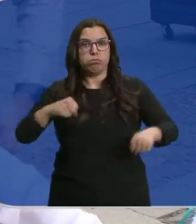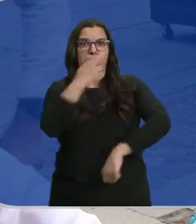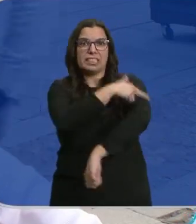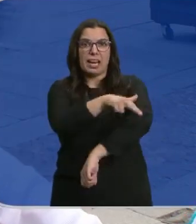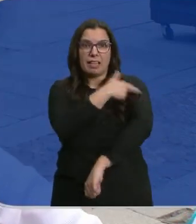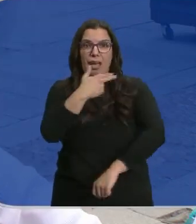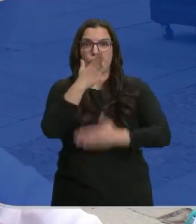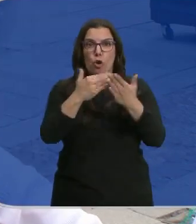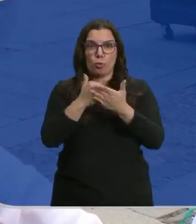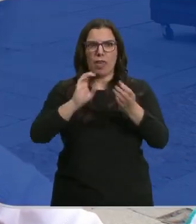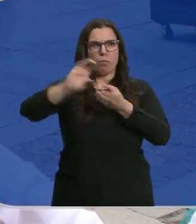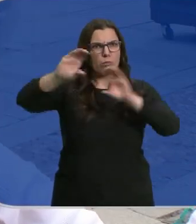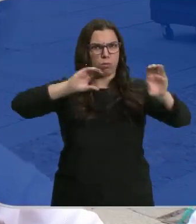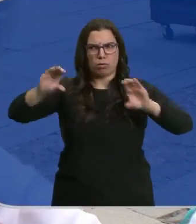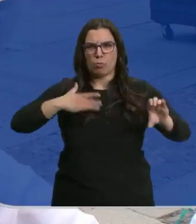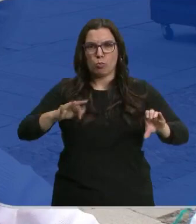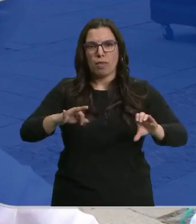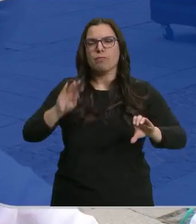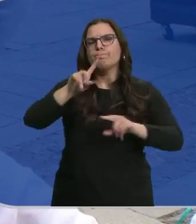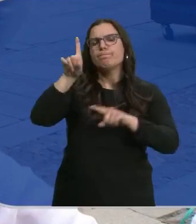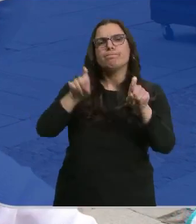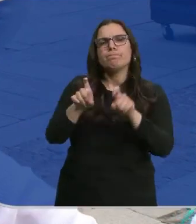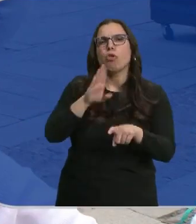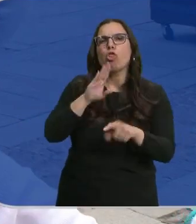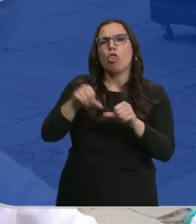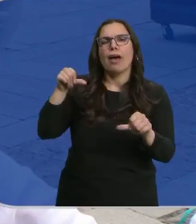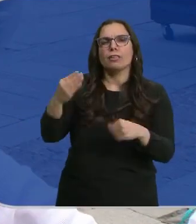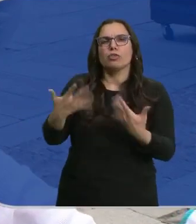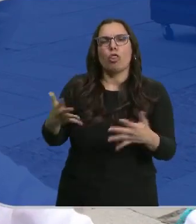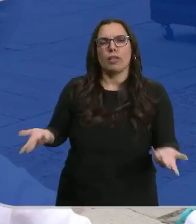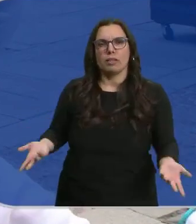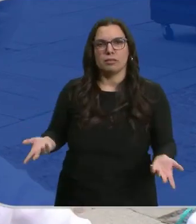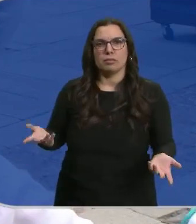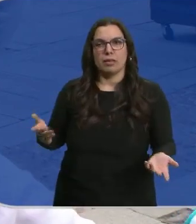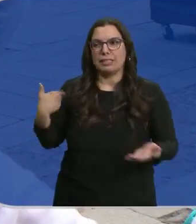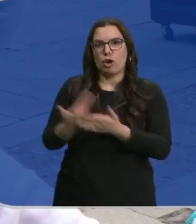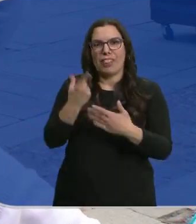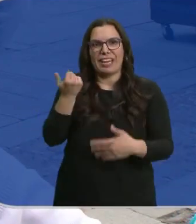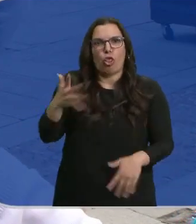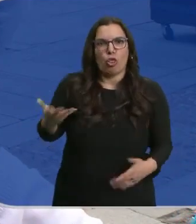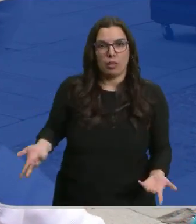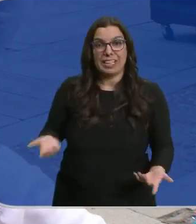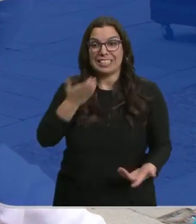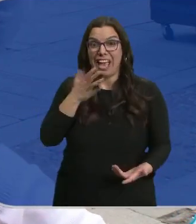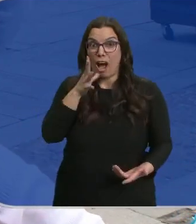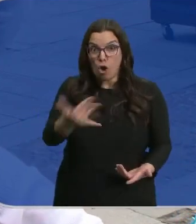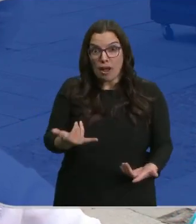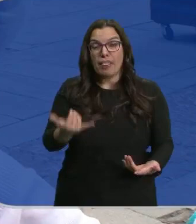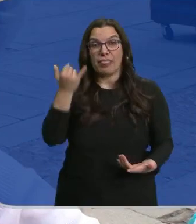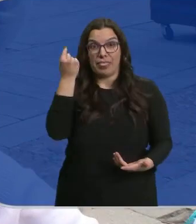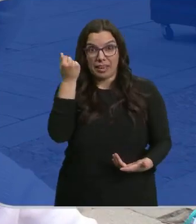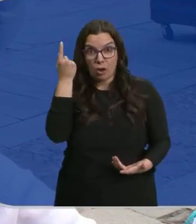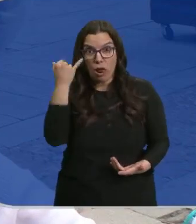de las comunidades autónomas, la pregunta es dónde ha estado ese dinero hasta este tiempo. Si hay dinero para